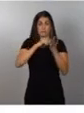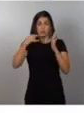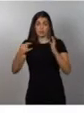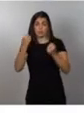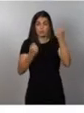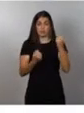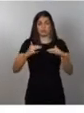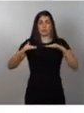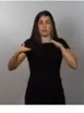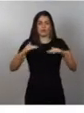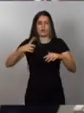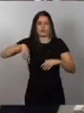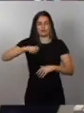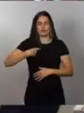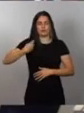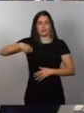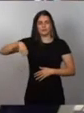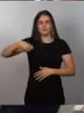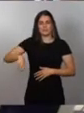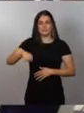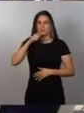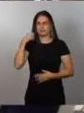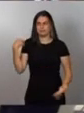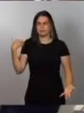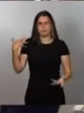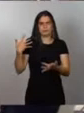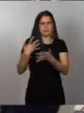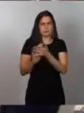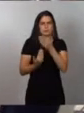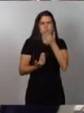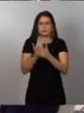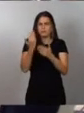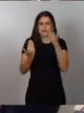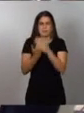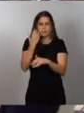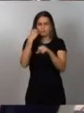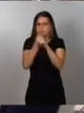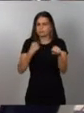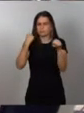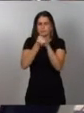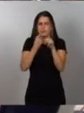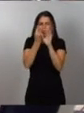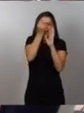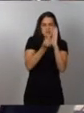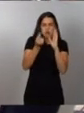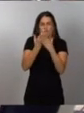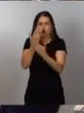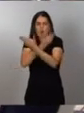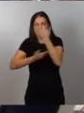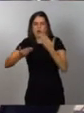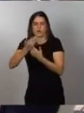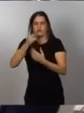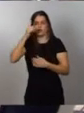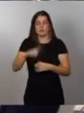hemos venido trabajando intensamente en el diseño y la coordinación de la estrategia de proyectos